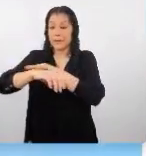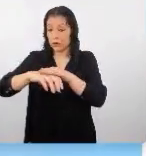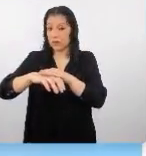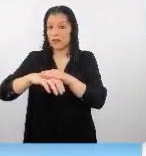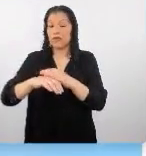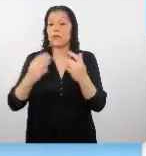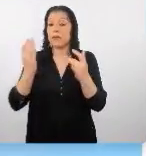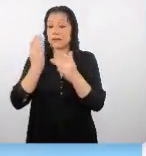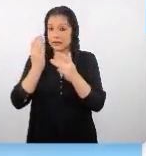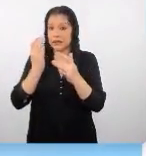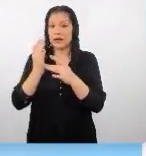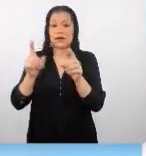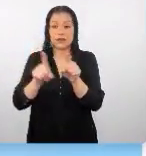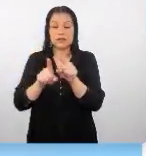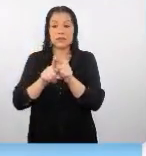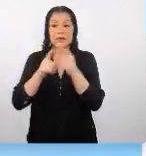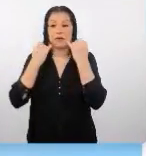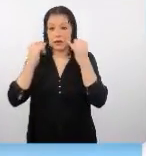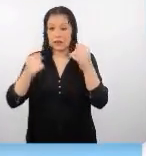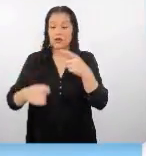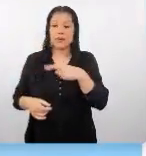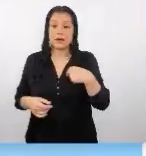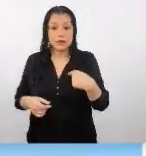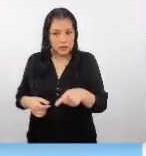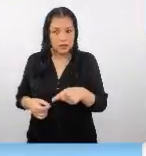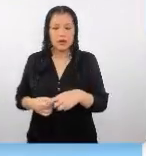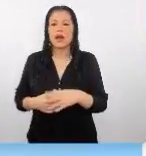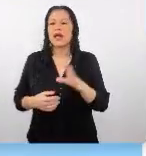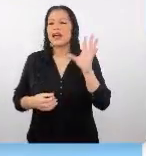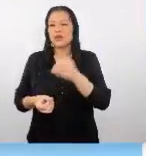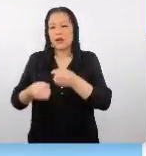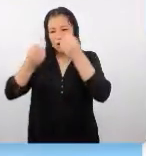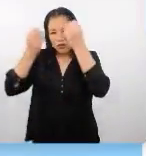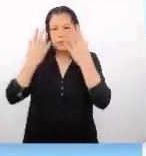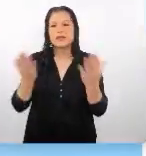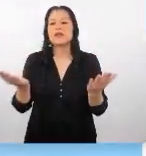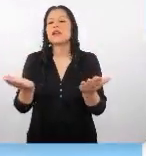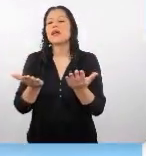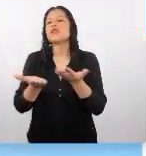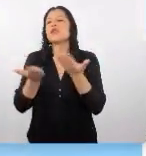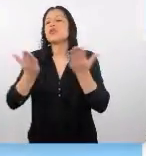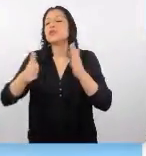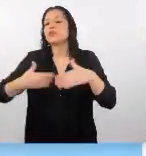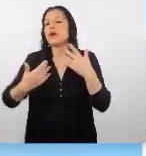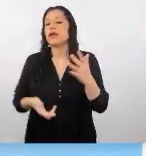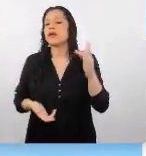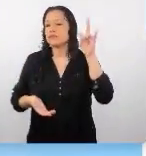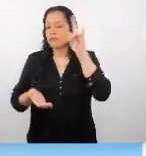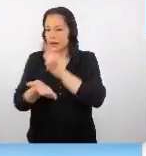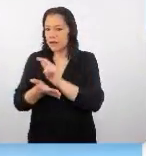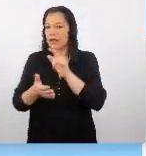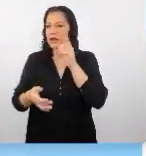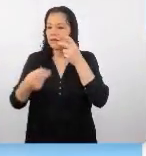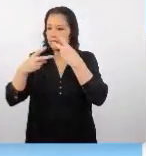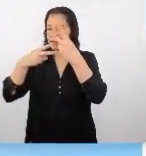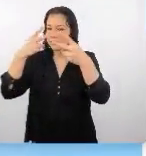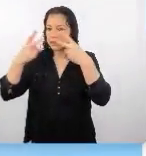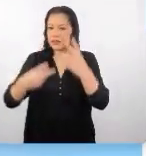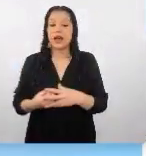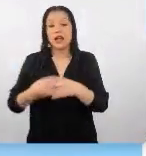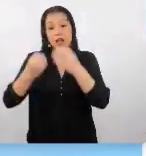digitales en China también. Contenido del destino contenido donde han